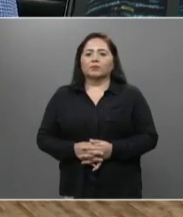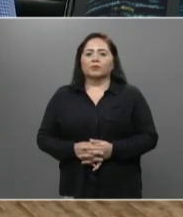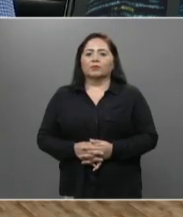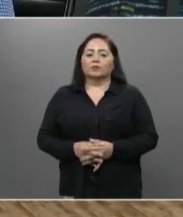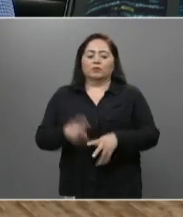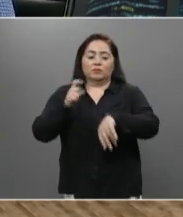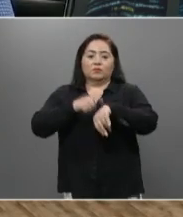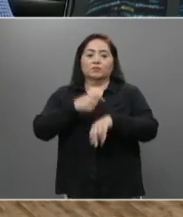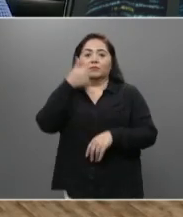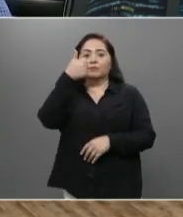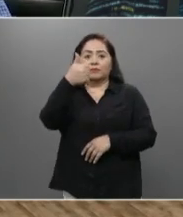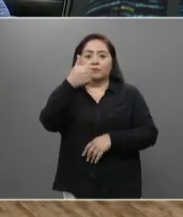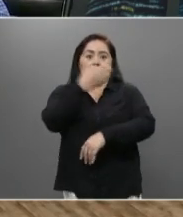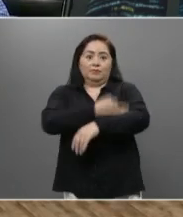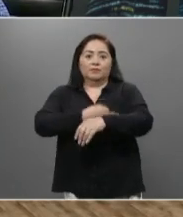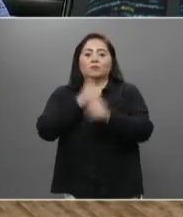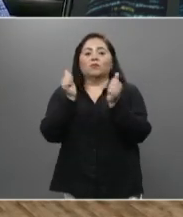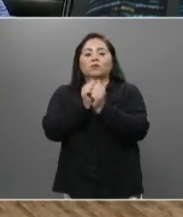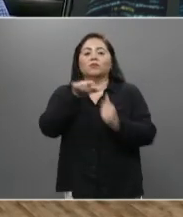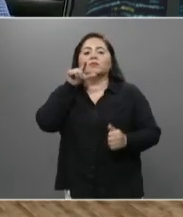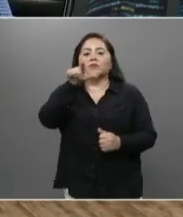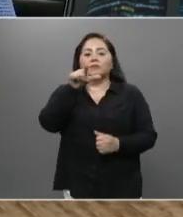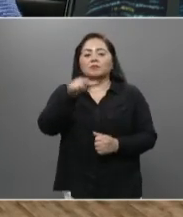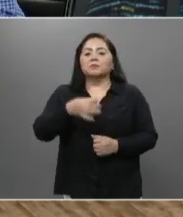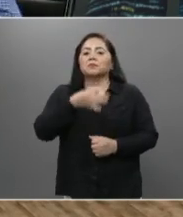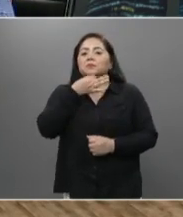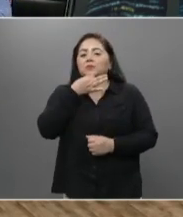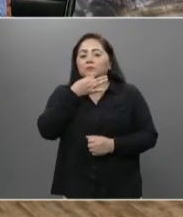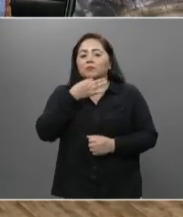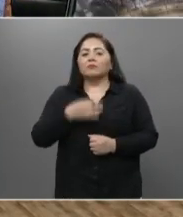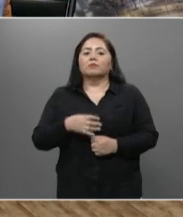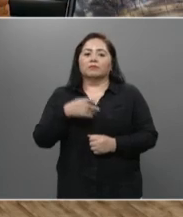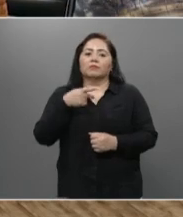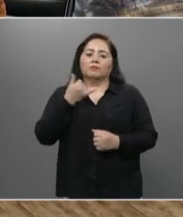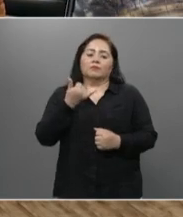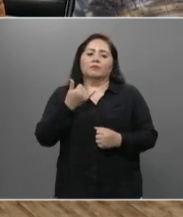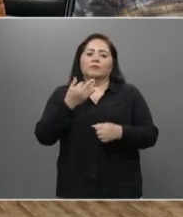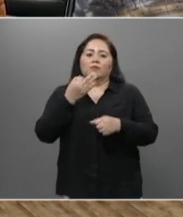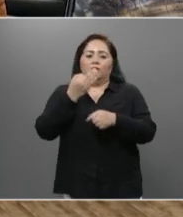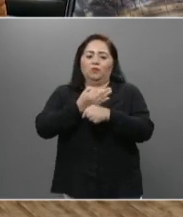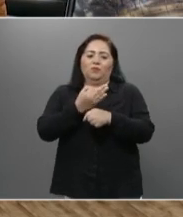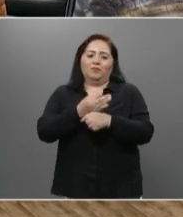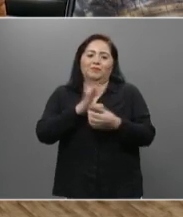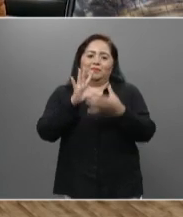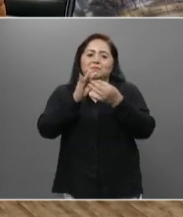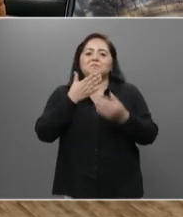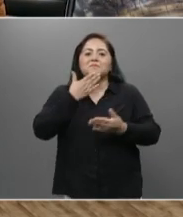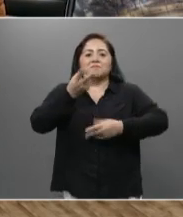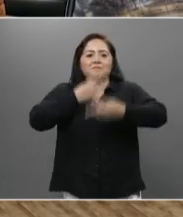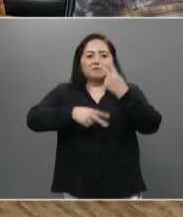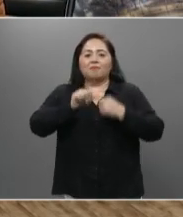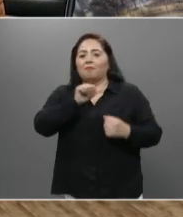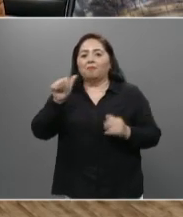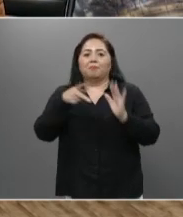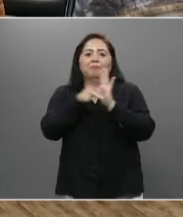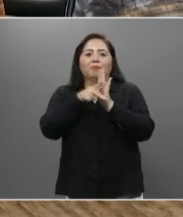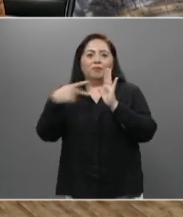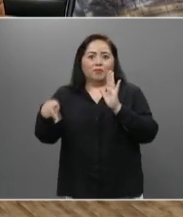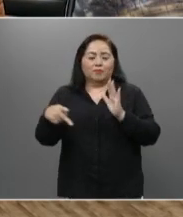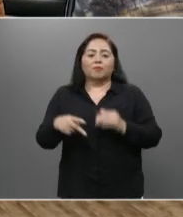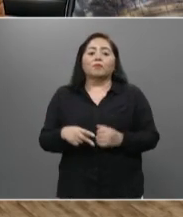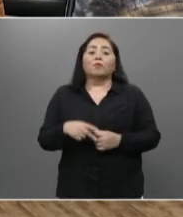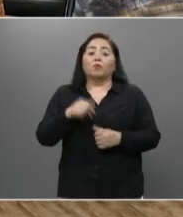Son las 6 de la tarde con 17 minutos y le damos a usted una vez más la bienvenida a los periodistas